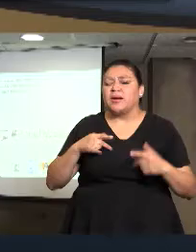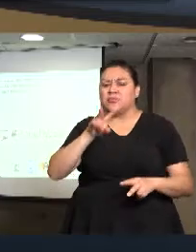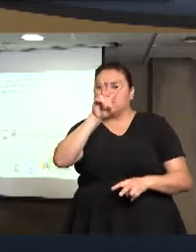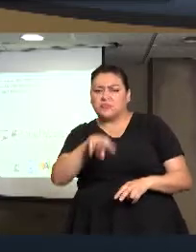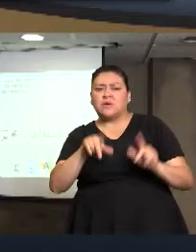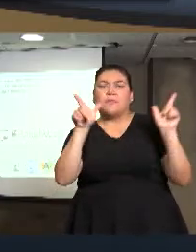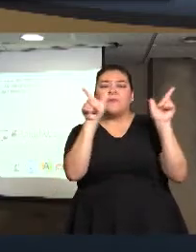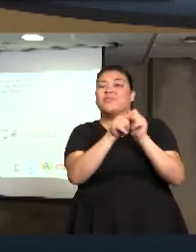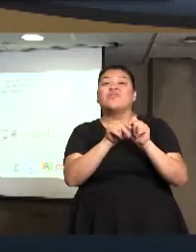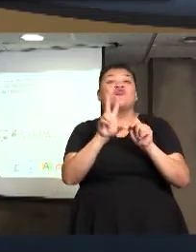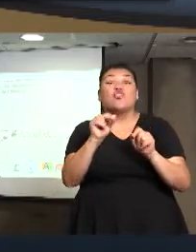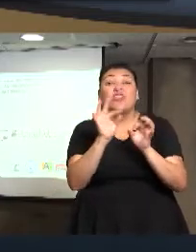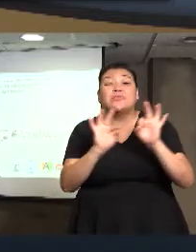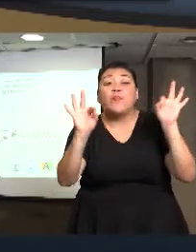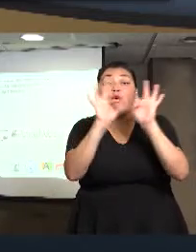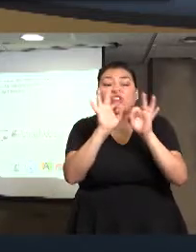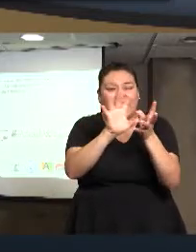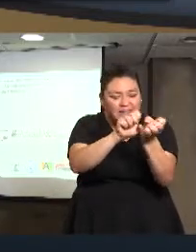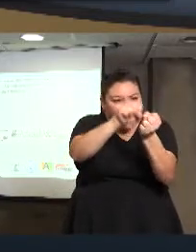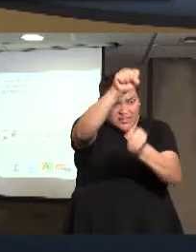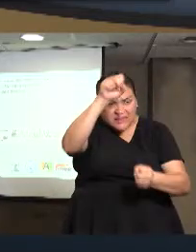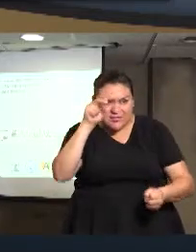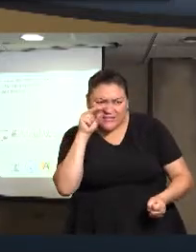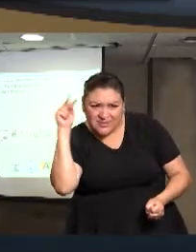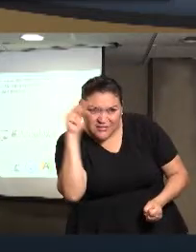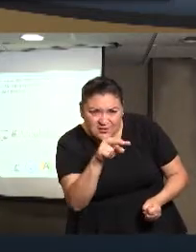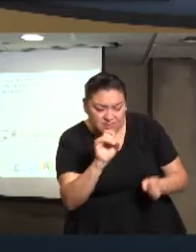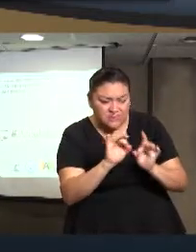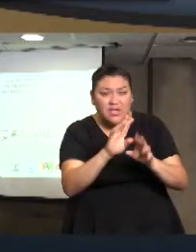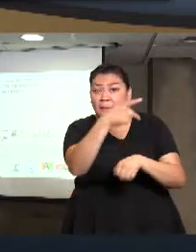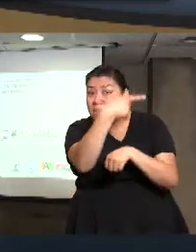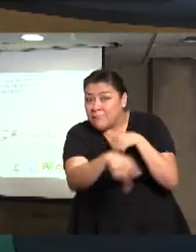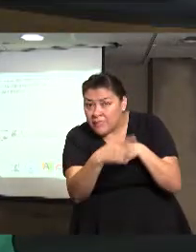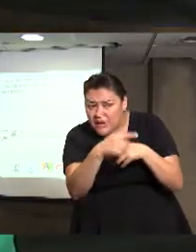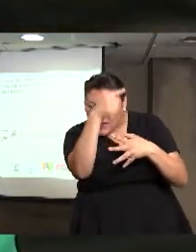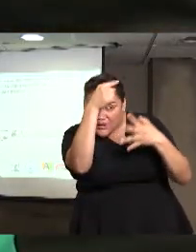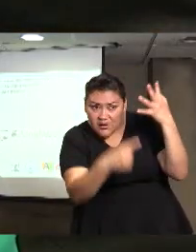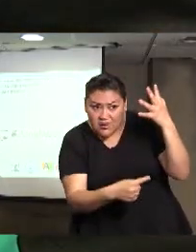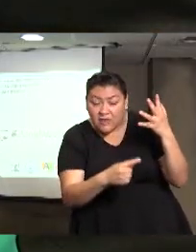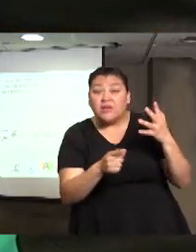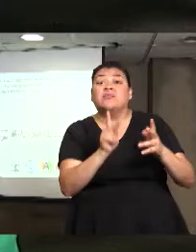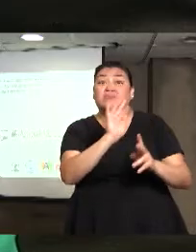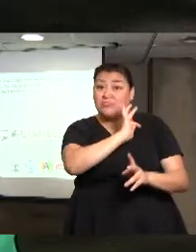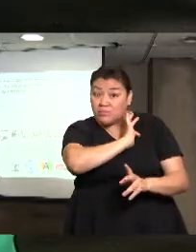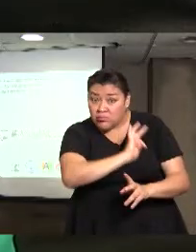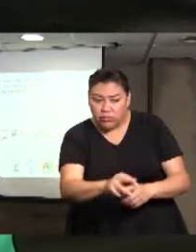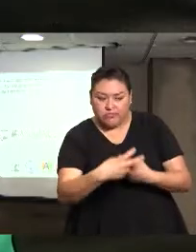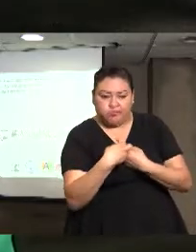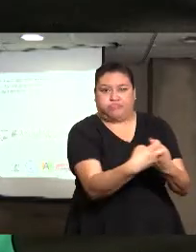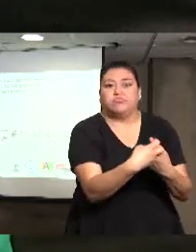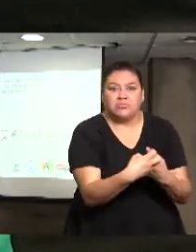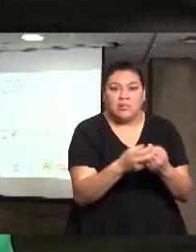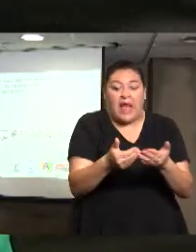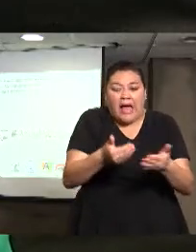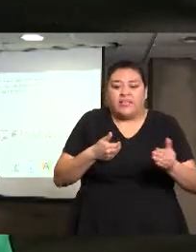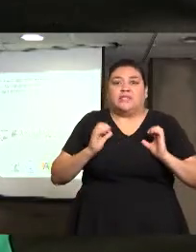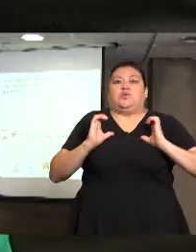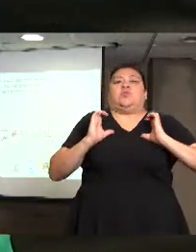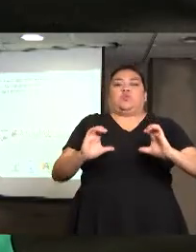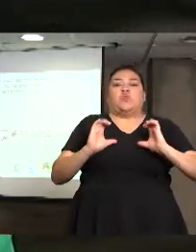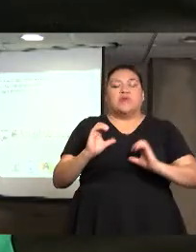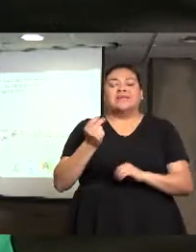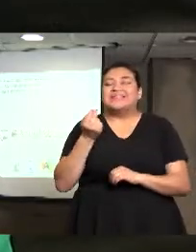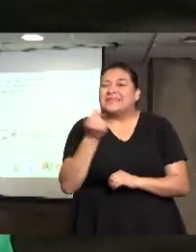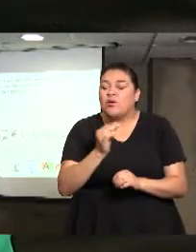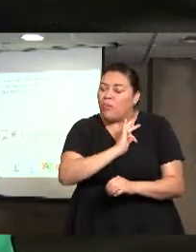que sepan identificar factores de riesgo, que sepan que la trata es posible prevenirla, que es posible hacerlo,